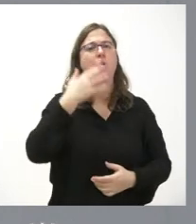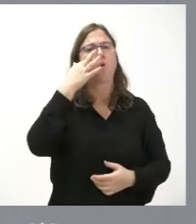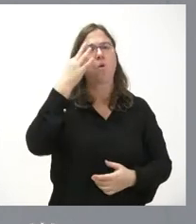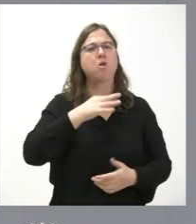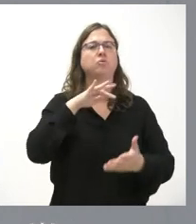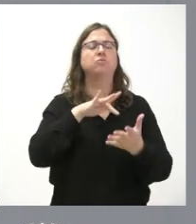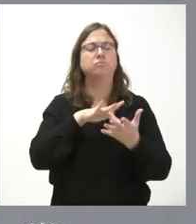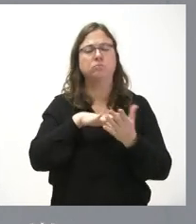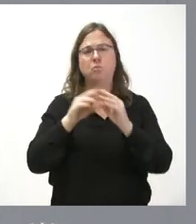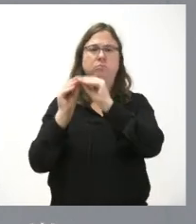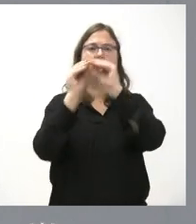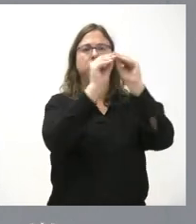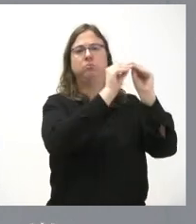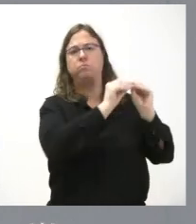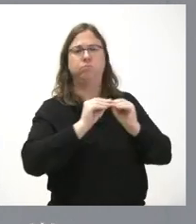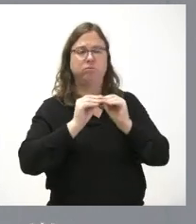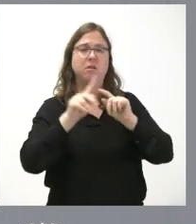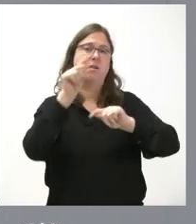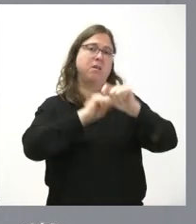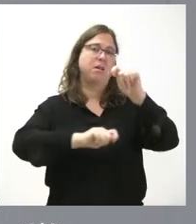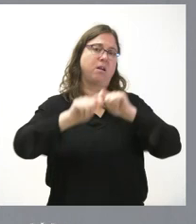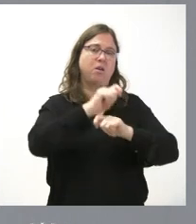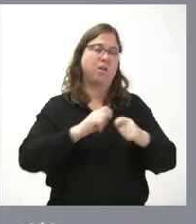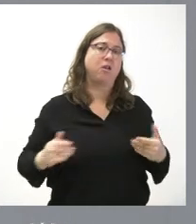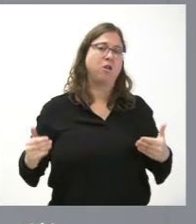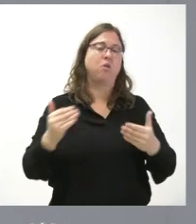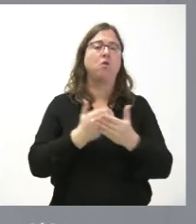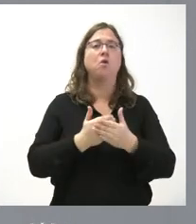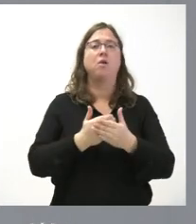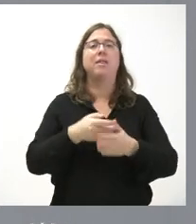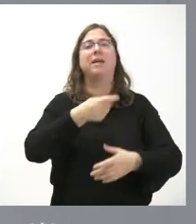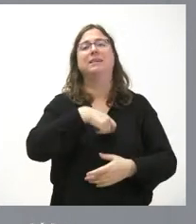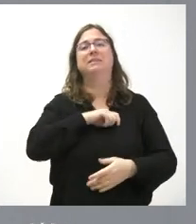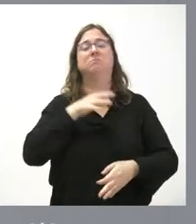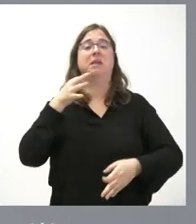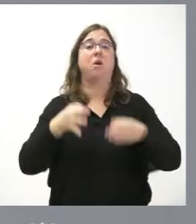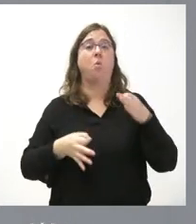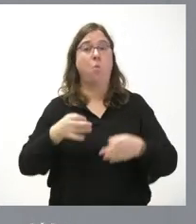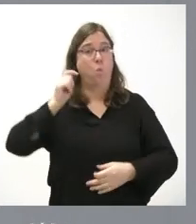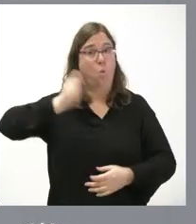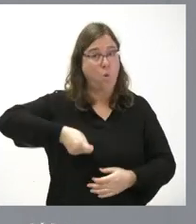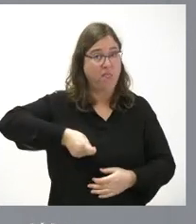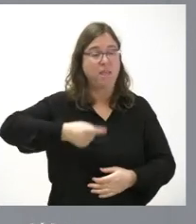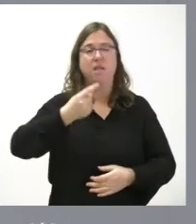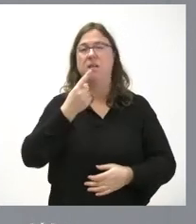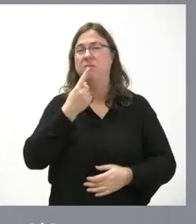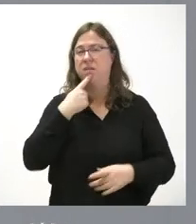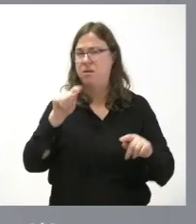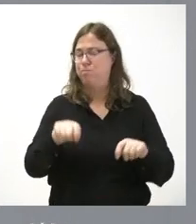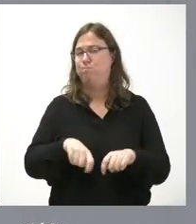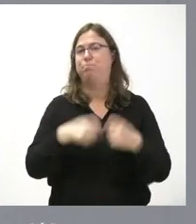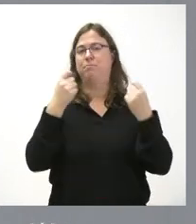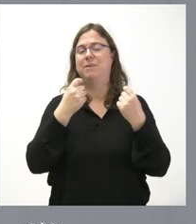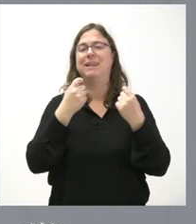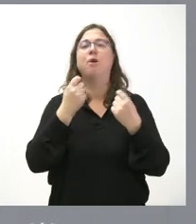posición unánime por parte de todas las asociaciones de jueces de España donde han dicho que se ha quebrado el principio de separación de